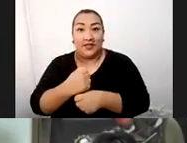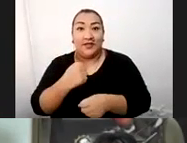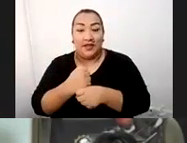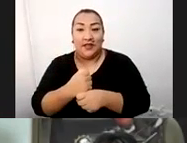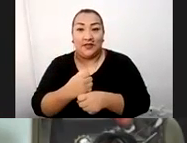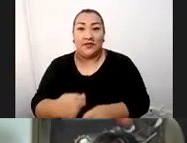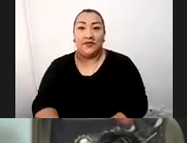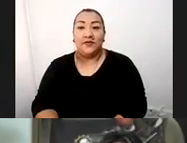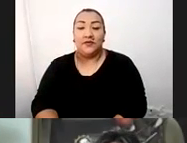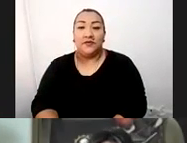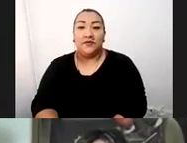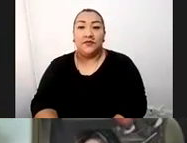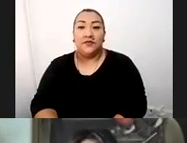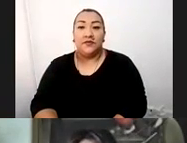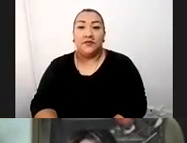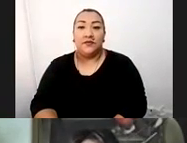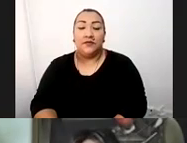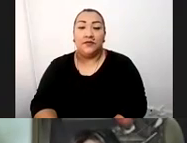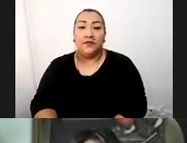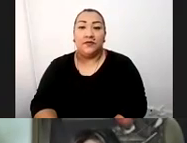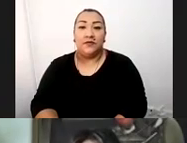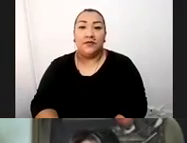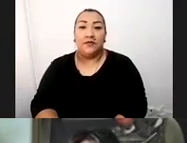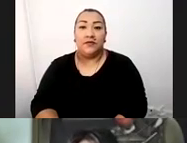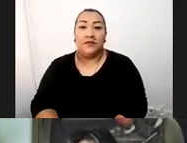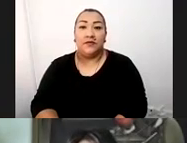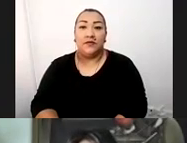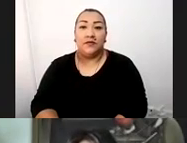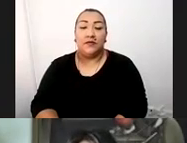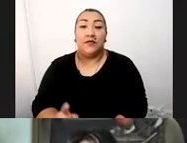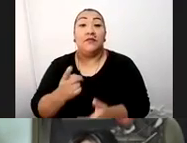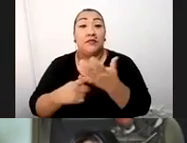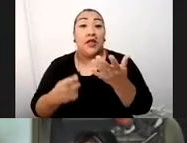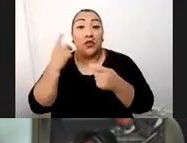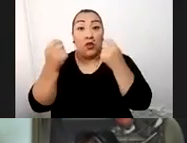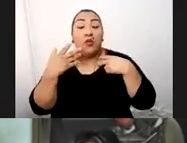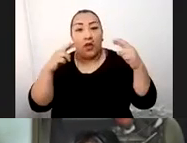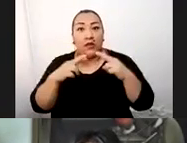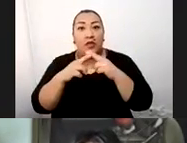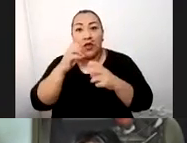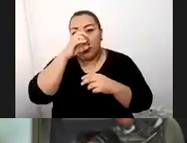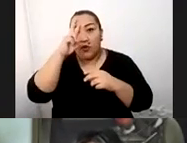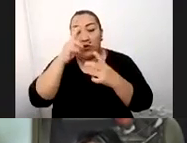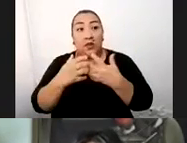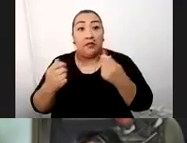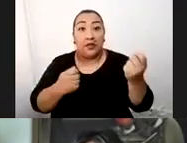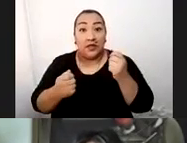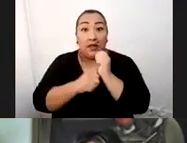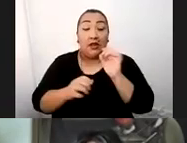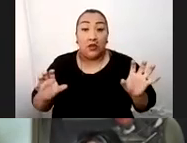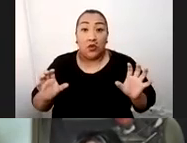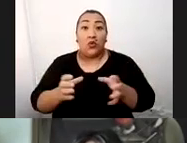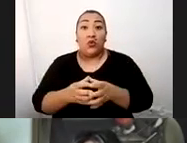el turismo interno pueda encontrar en Cusco y ustedes empresarios y hermanos del sector